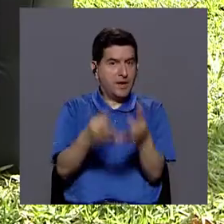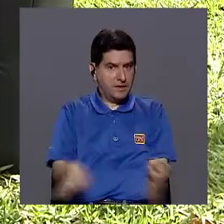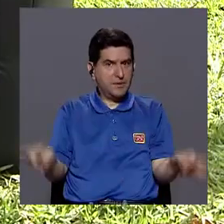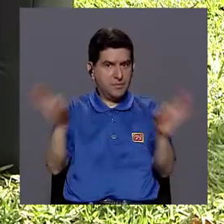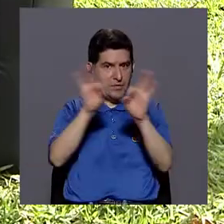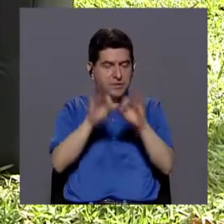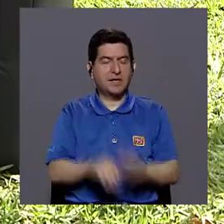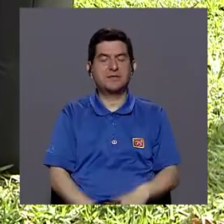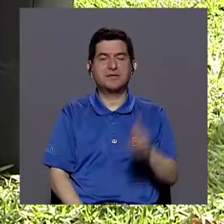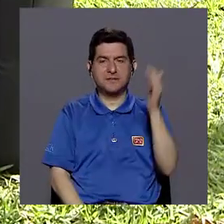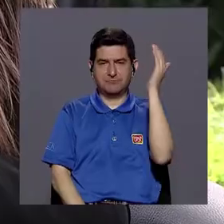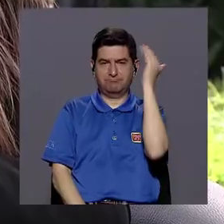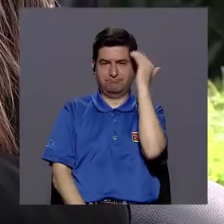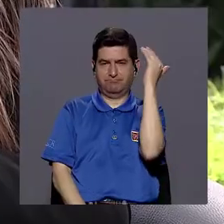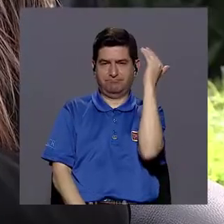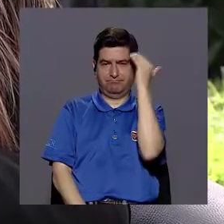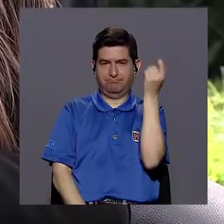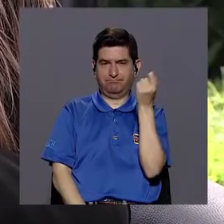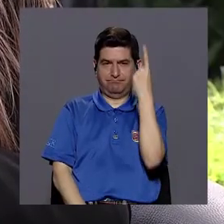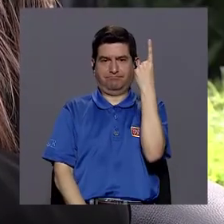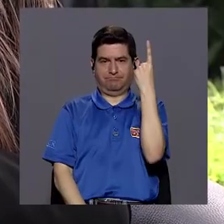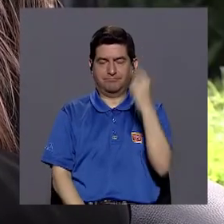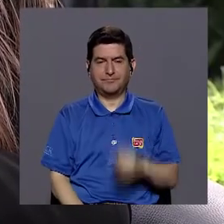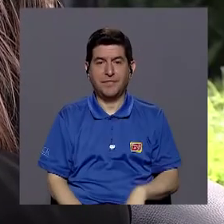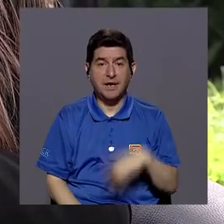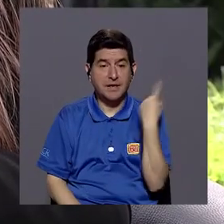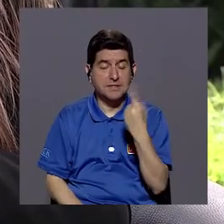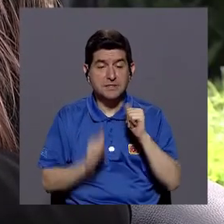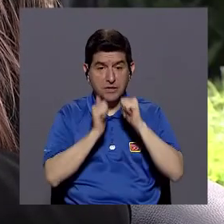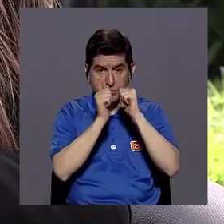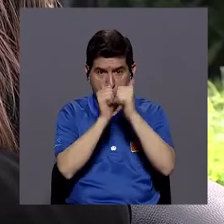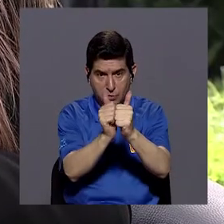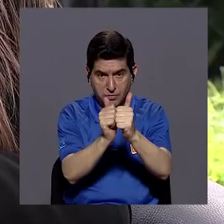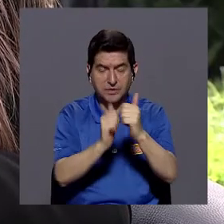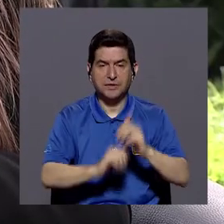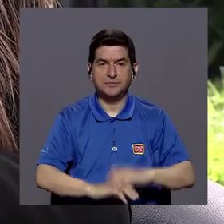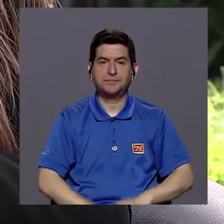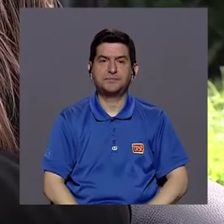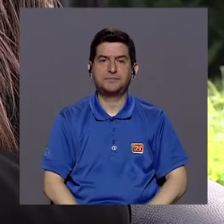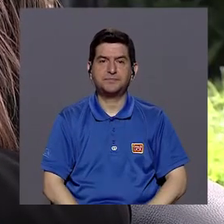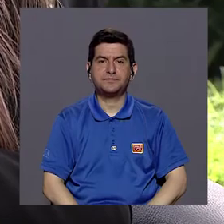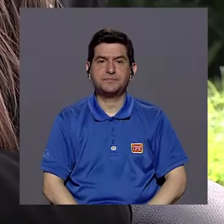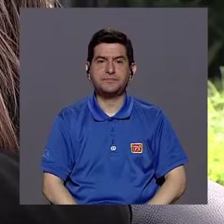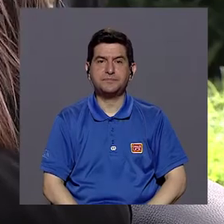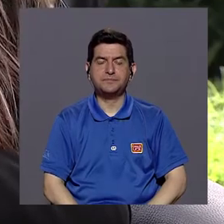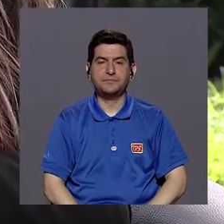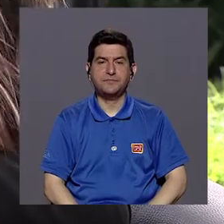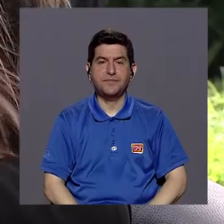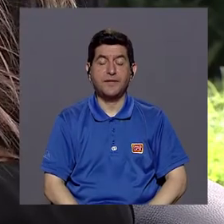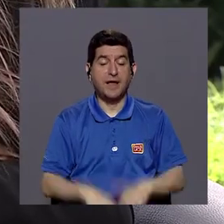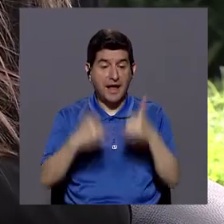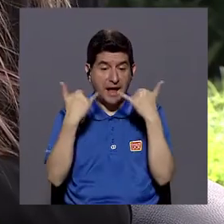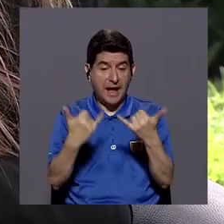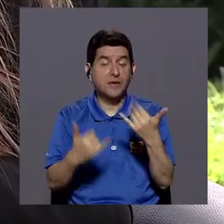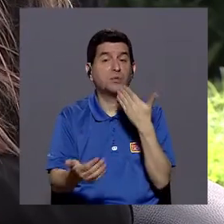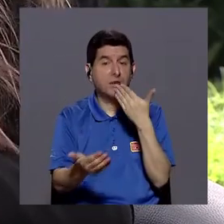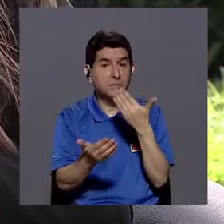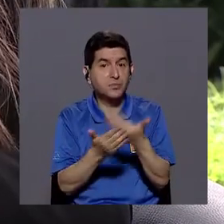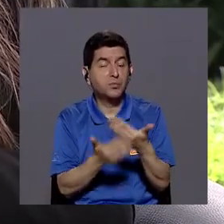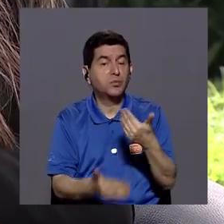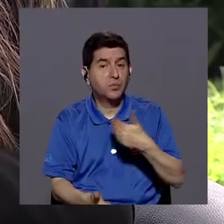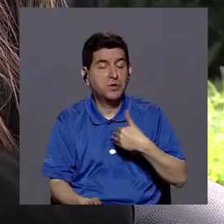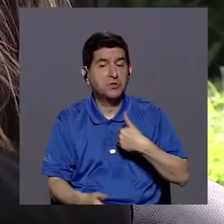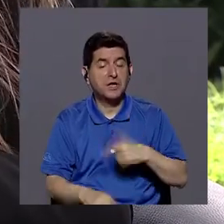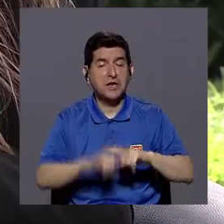importante es el área cognitiva. Entonces, siempre el acompañamiento, muy bien que actualmente tengamos